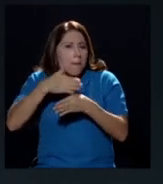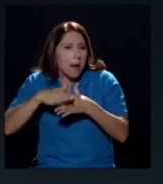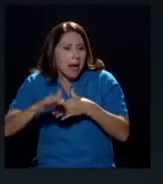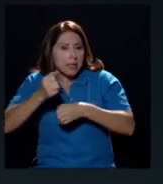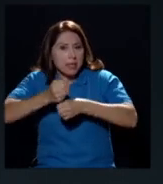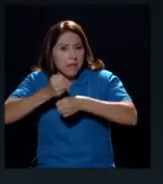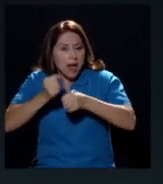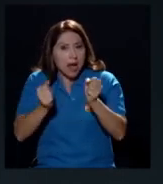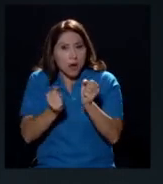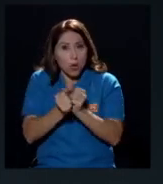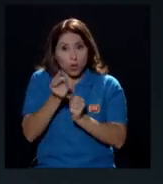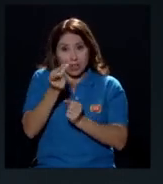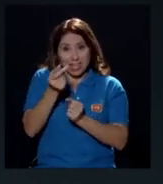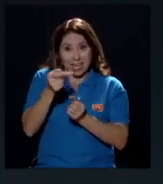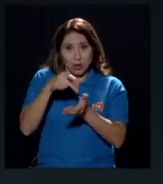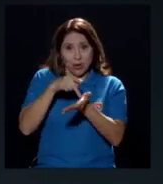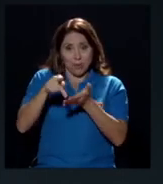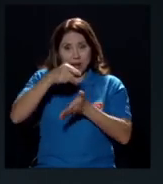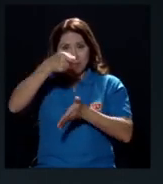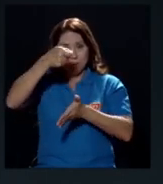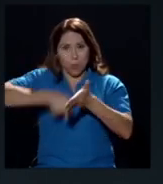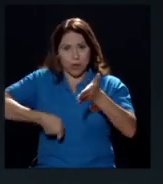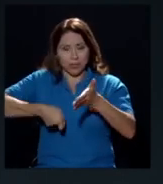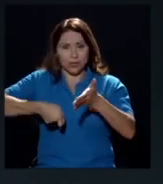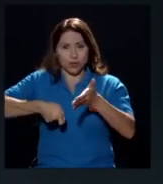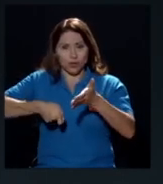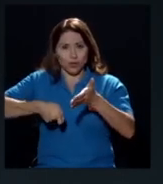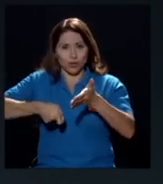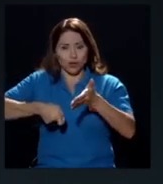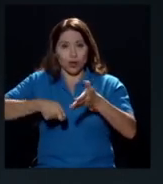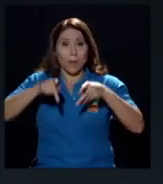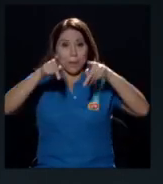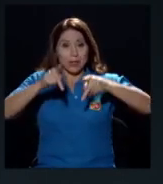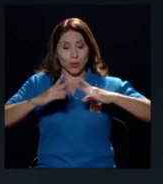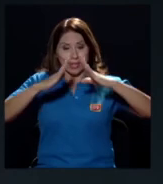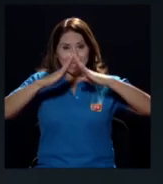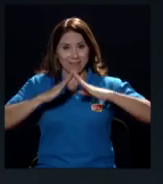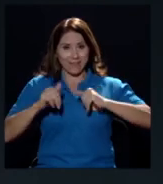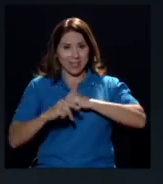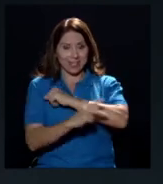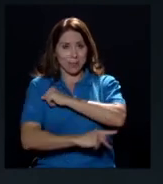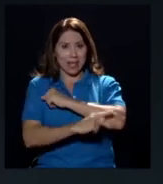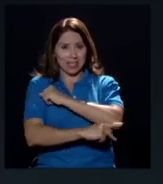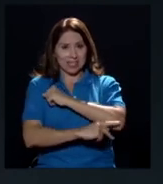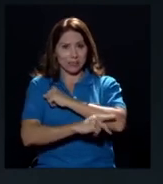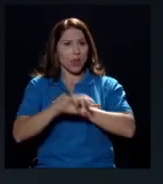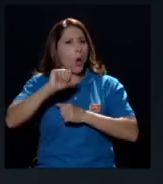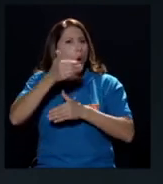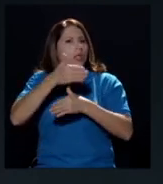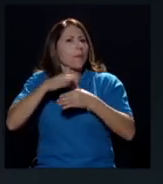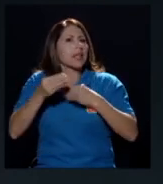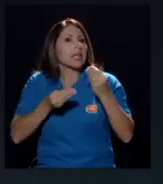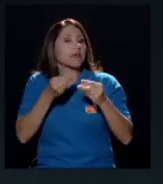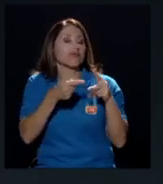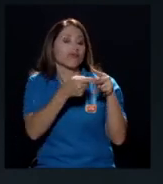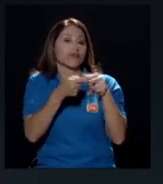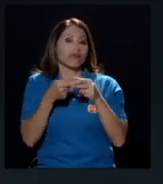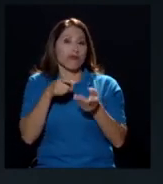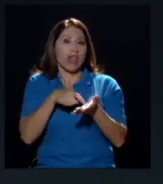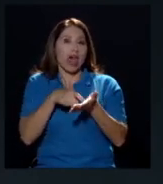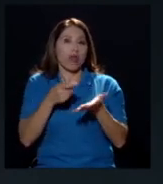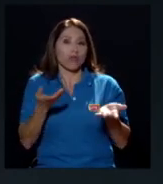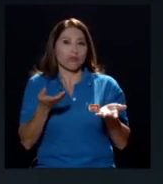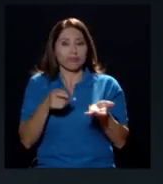paga con los impuestos que tributan los habitantes de este país. La otra parte se va de fiado porque